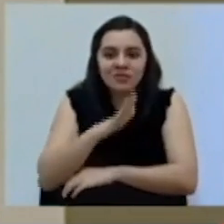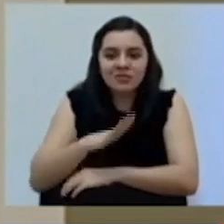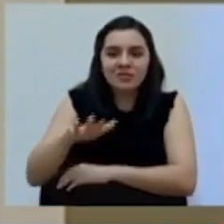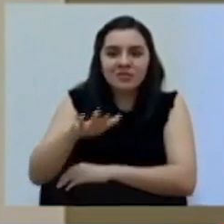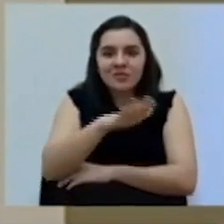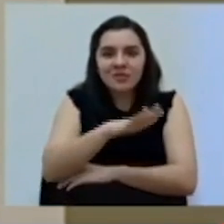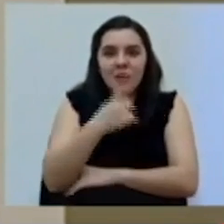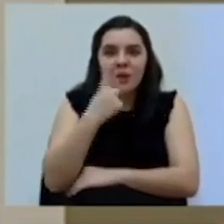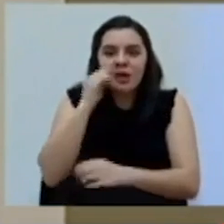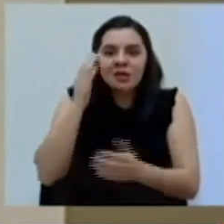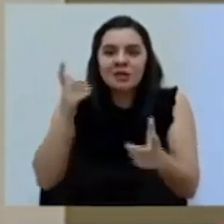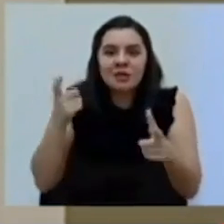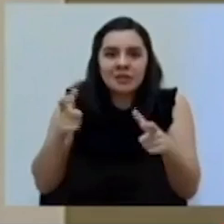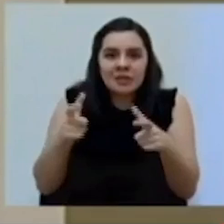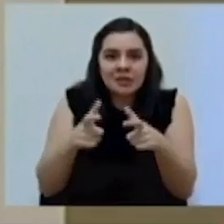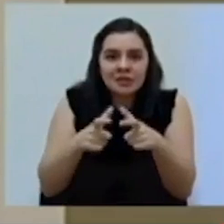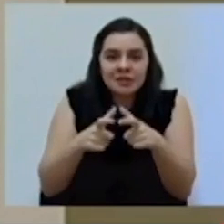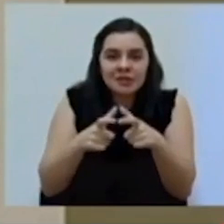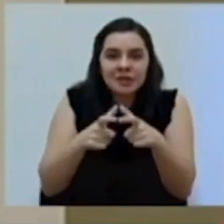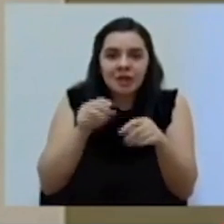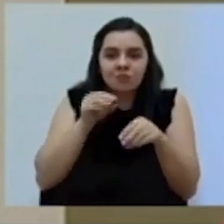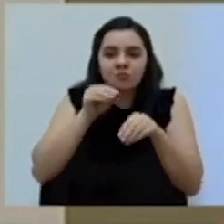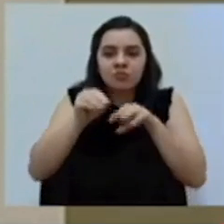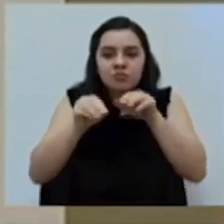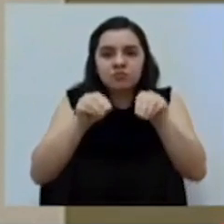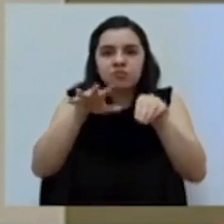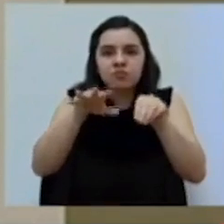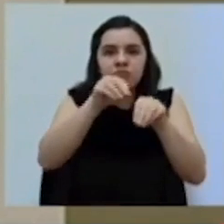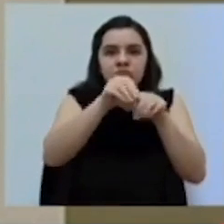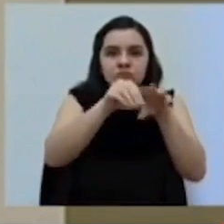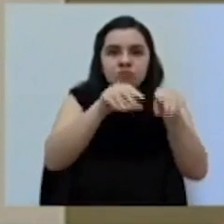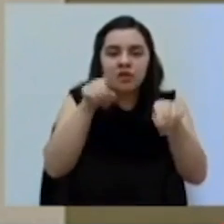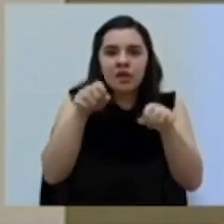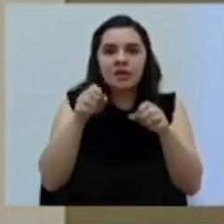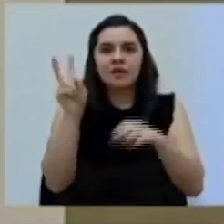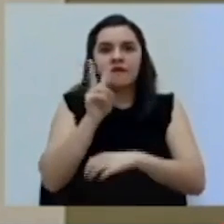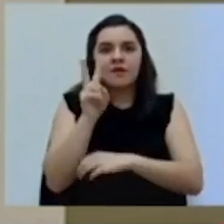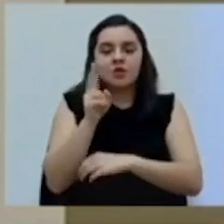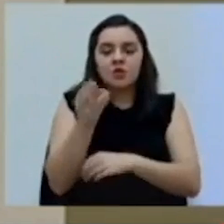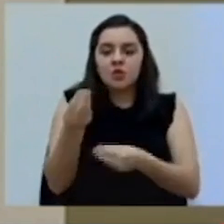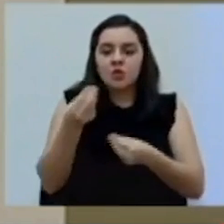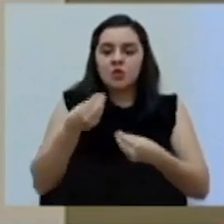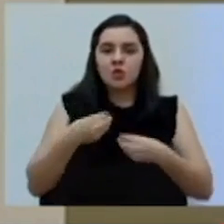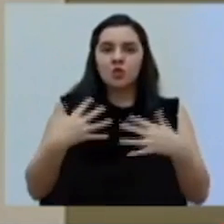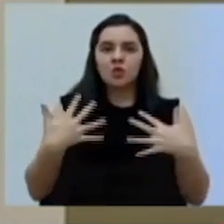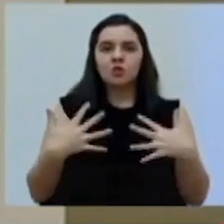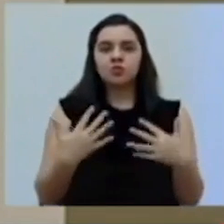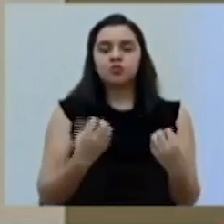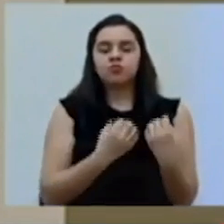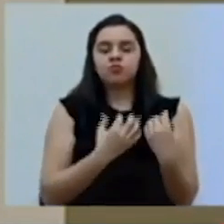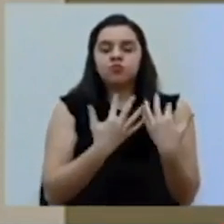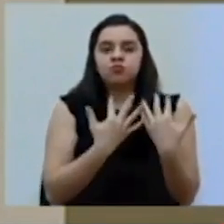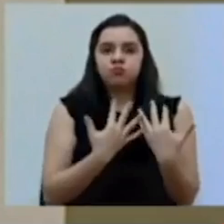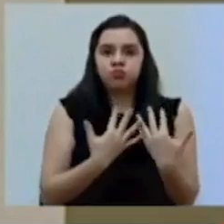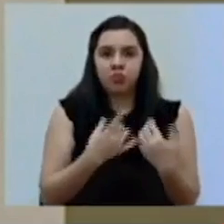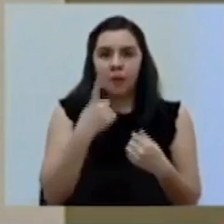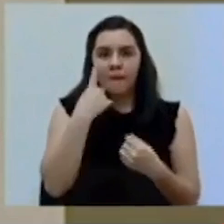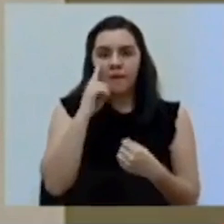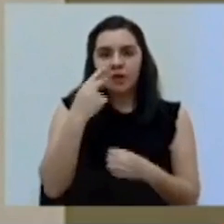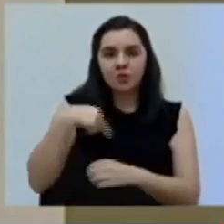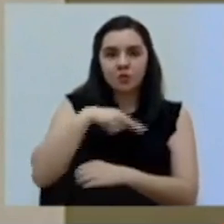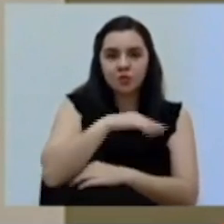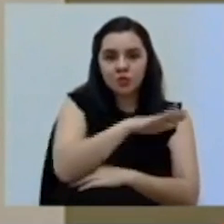para poder disminuir la transmisibilidad de este virus es un elemento muy esperanzador en todos nosotros.